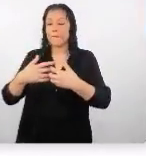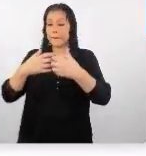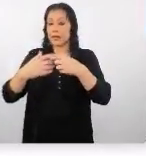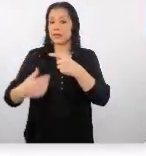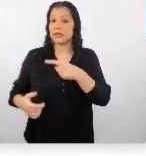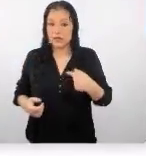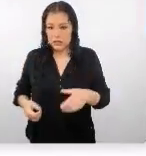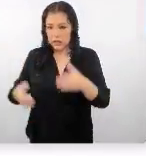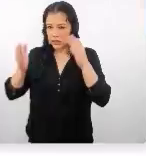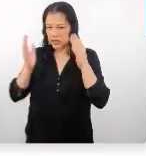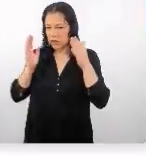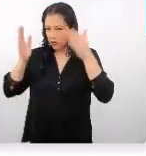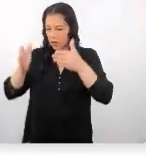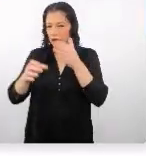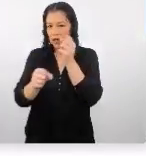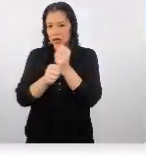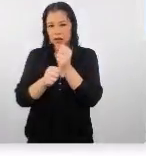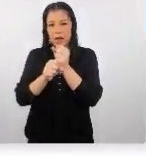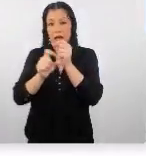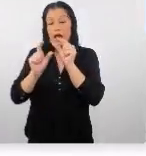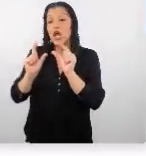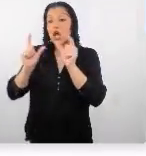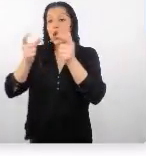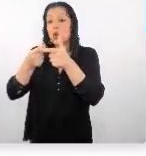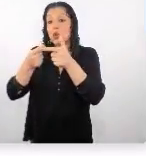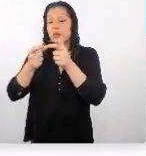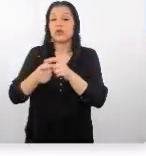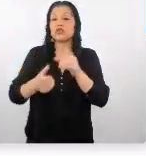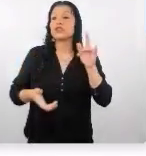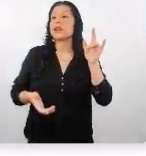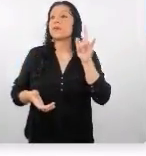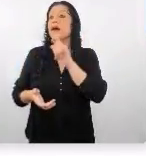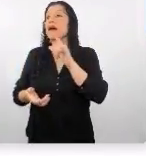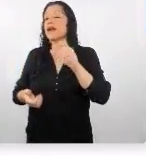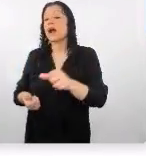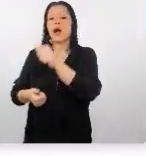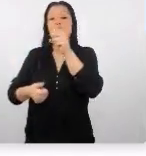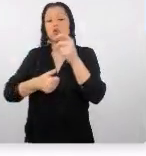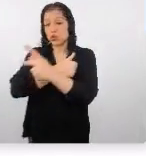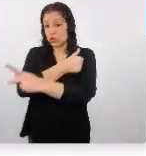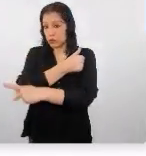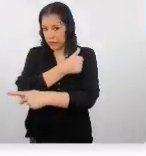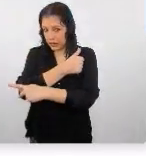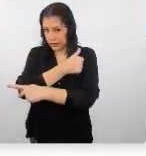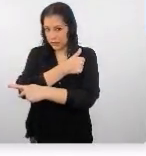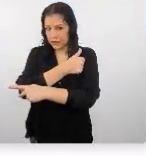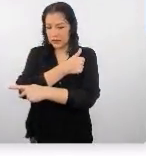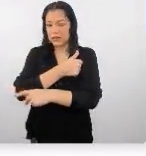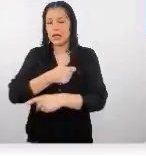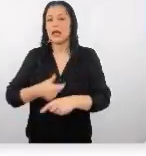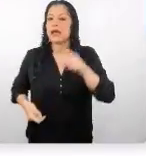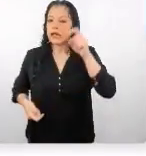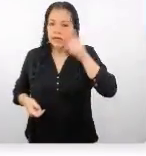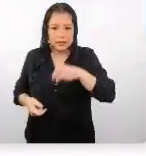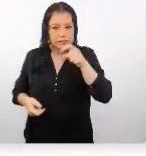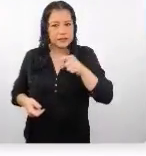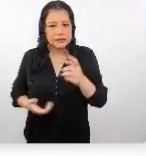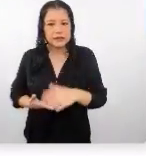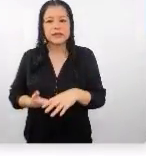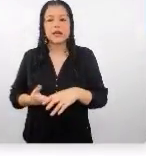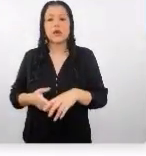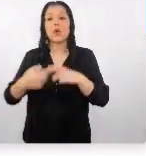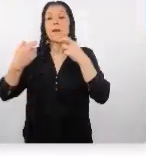se dedica a operar grupos de viajes al exterior debe contar sí o sí con una